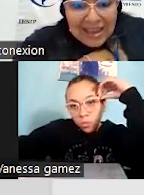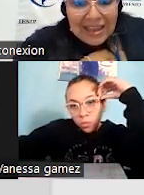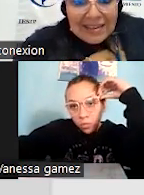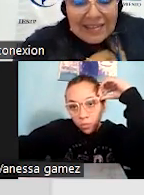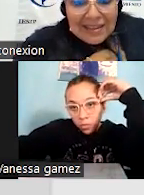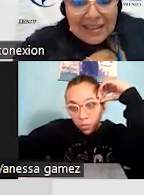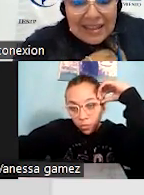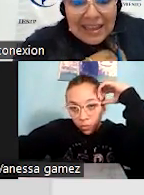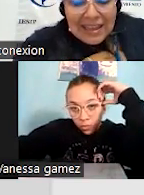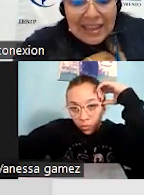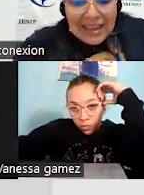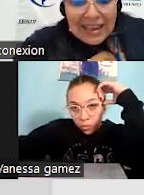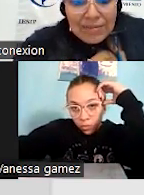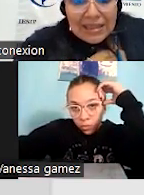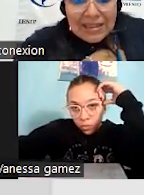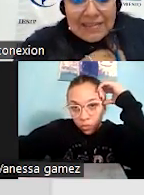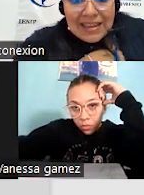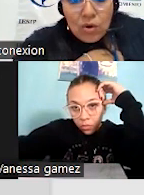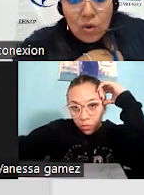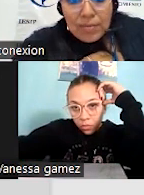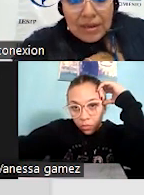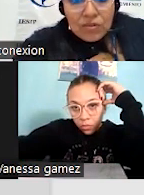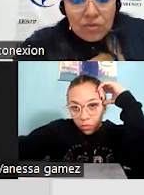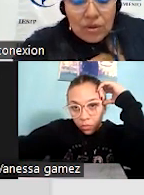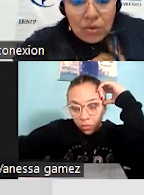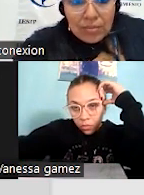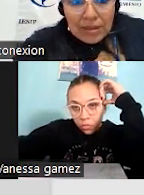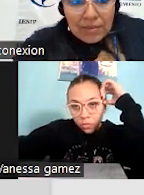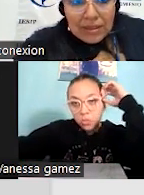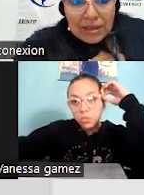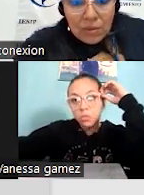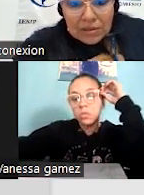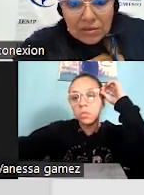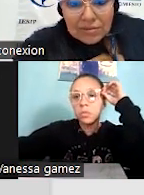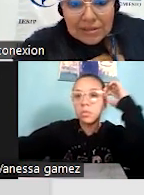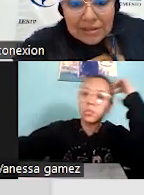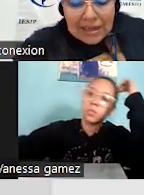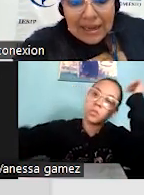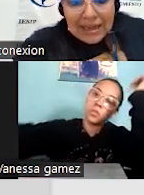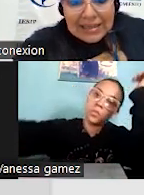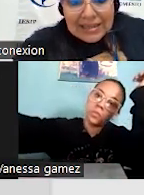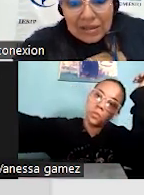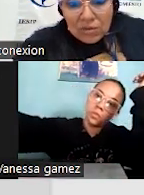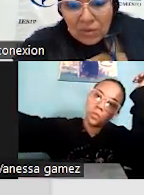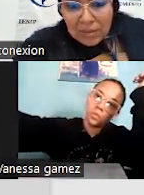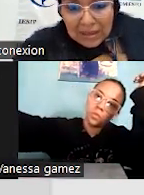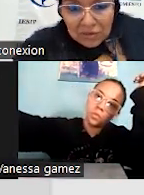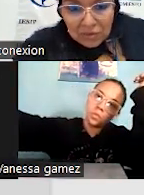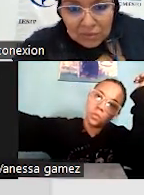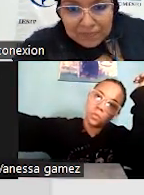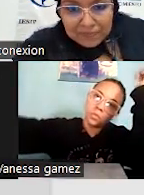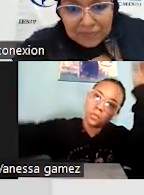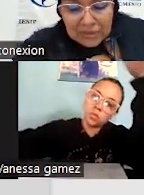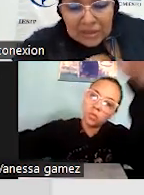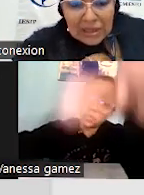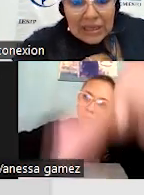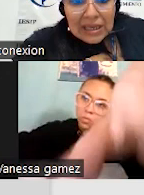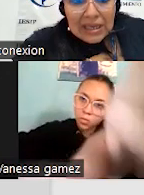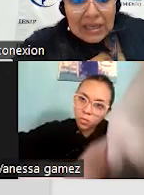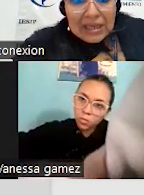especiales es el 25 de marzo del 2024 al 31 de marzo.